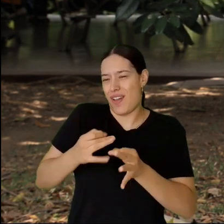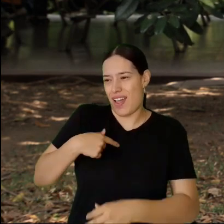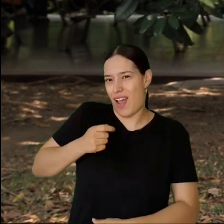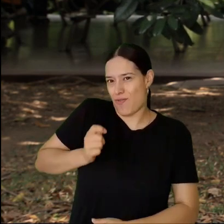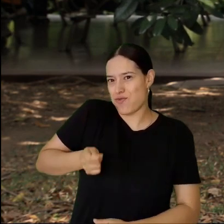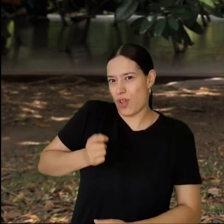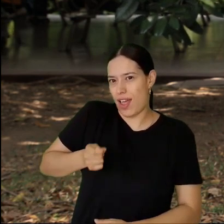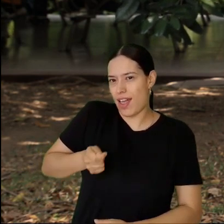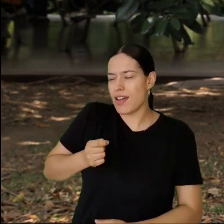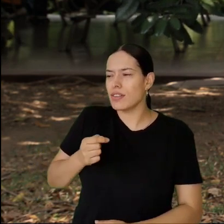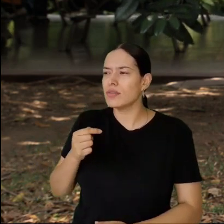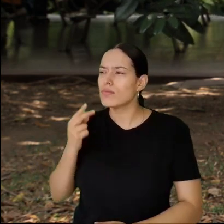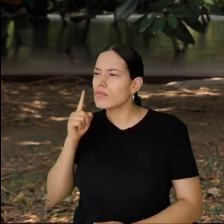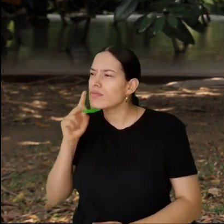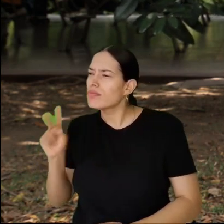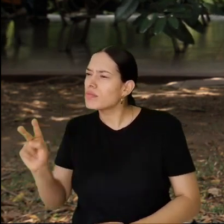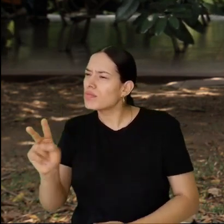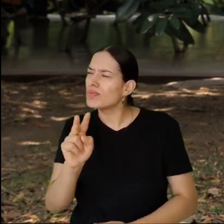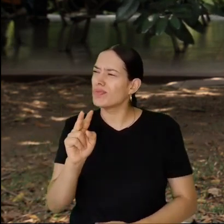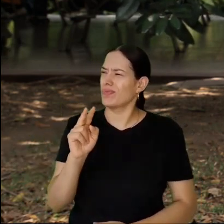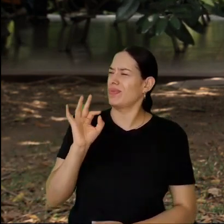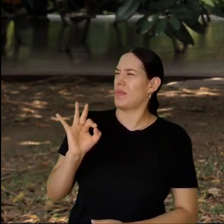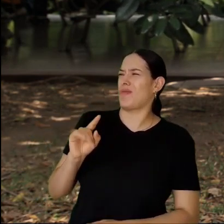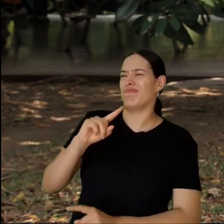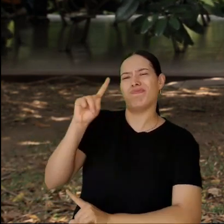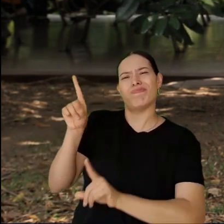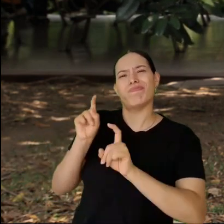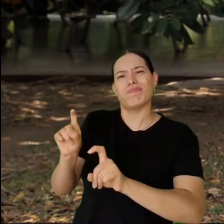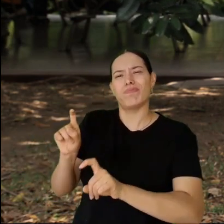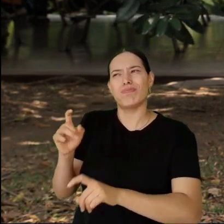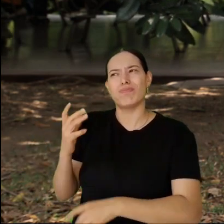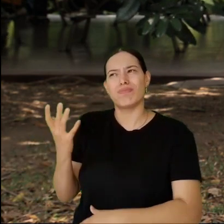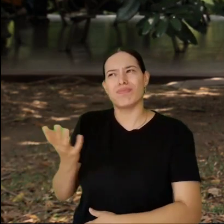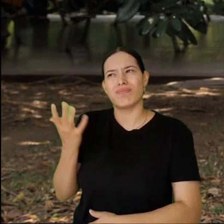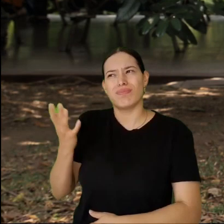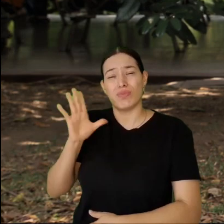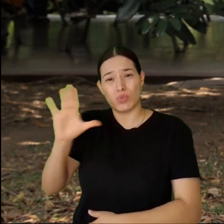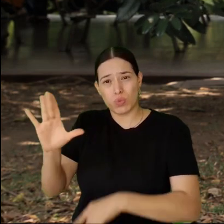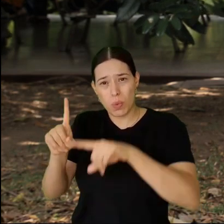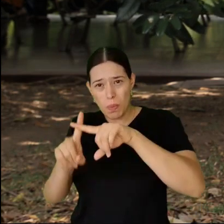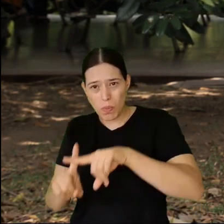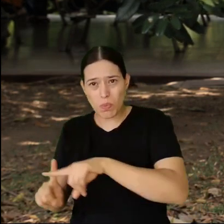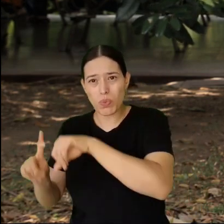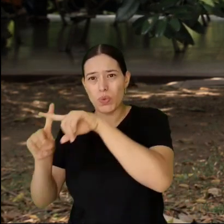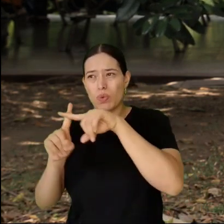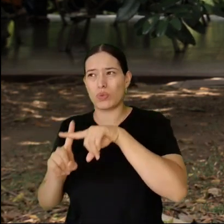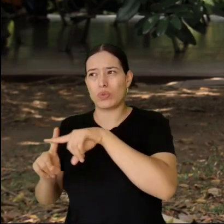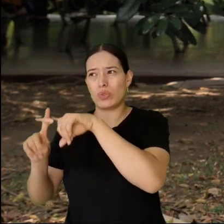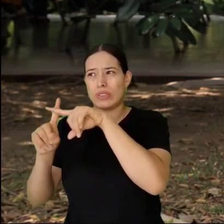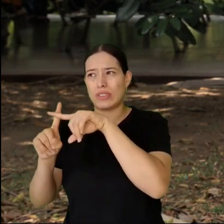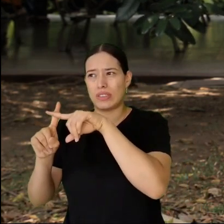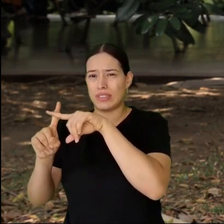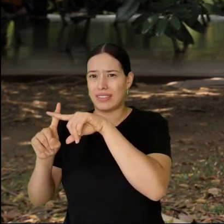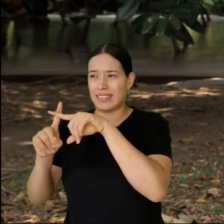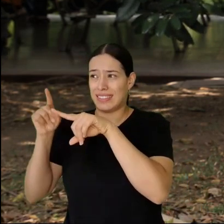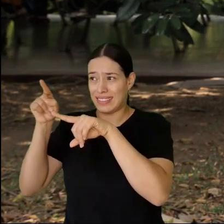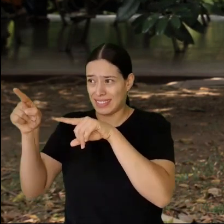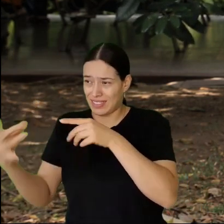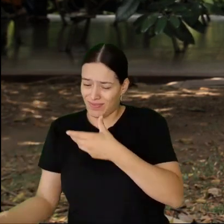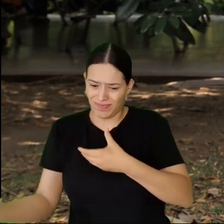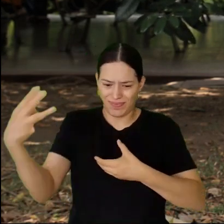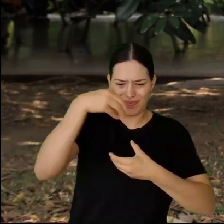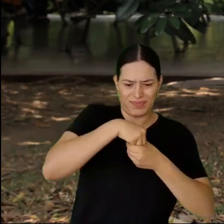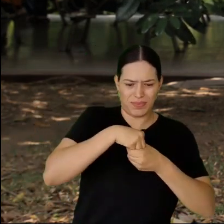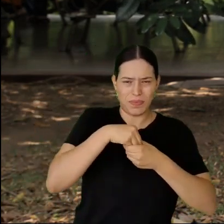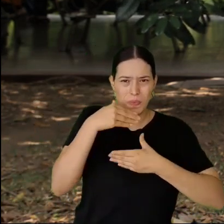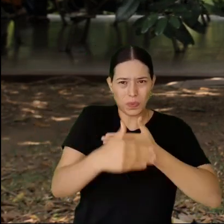figuras que quienes litigamos en derecho penal siempre hemos cuestionado y es la participación de los procuradores judiciales en